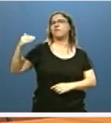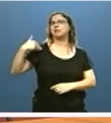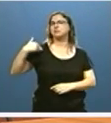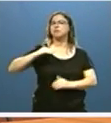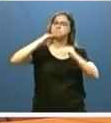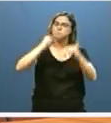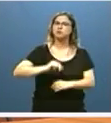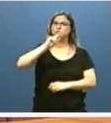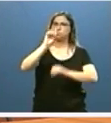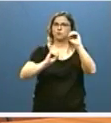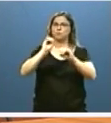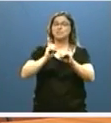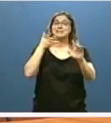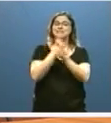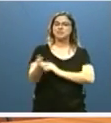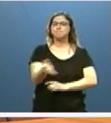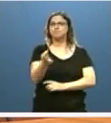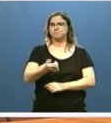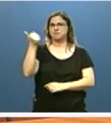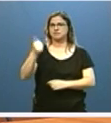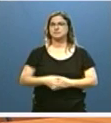pacientes y por tanto ganar eficiencia.